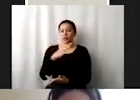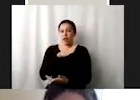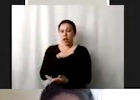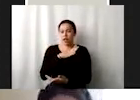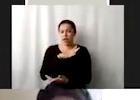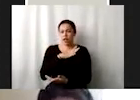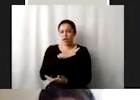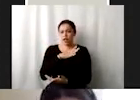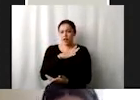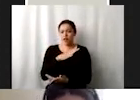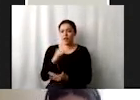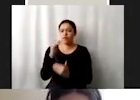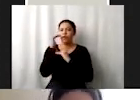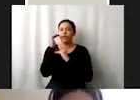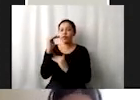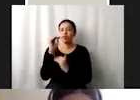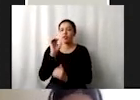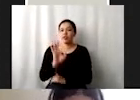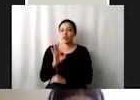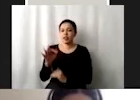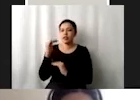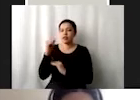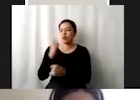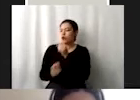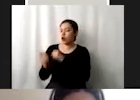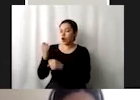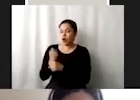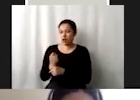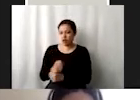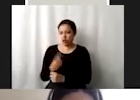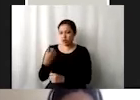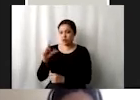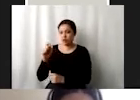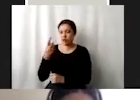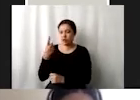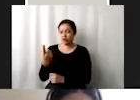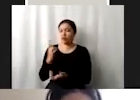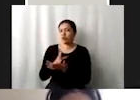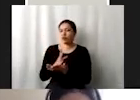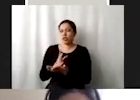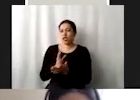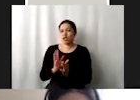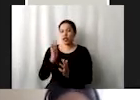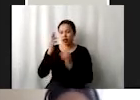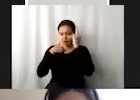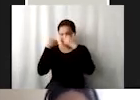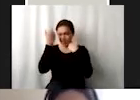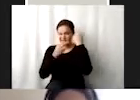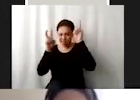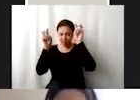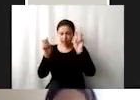fecha de expiración el año pasado. Ahorita vamos a ver cuáles y vamos a abordar cómo es que andamos en esos temas